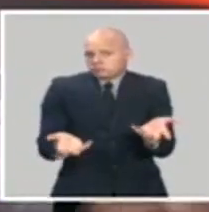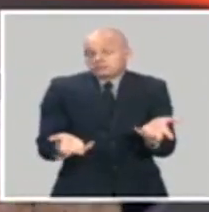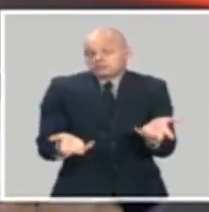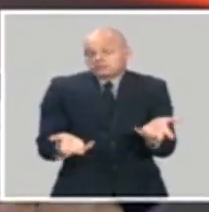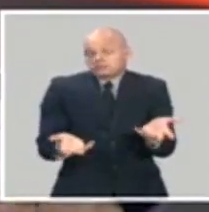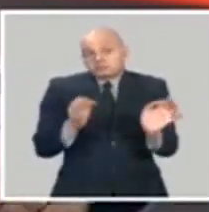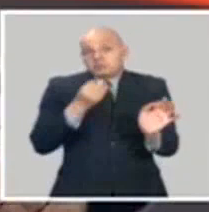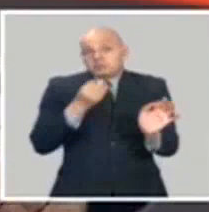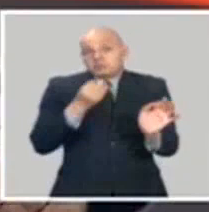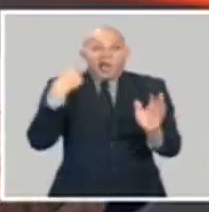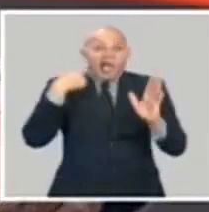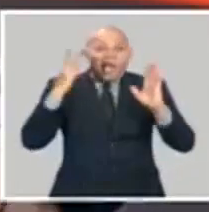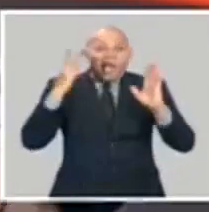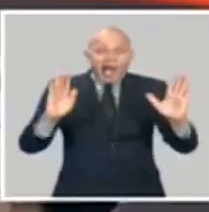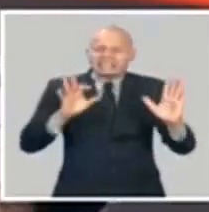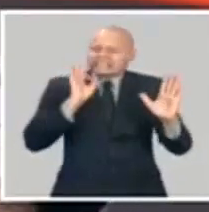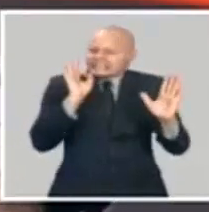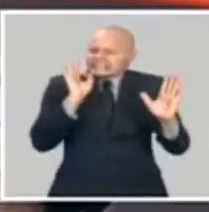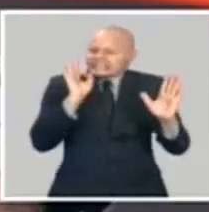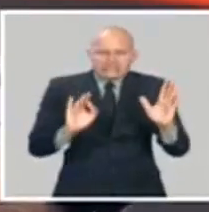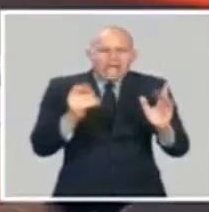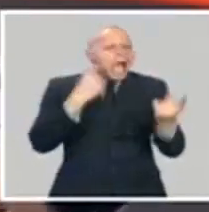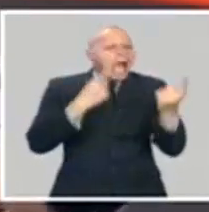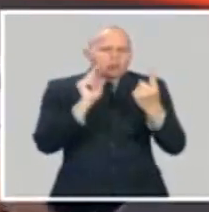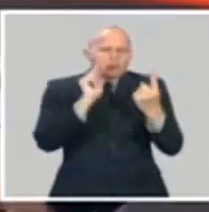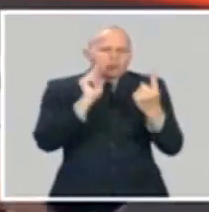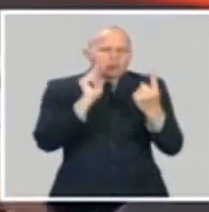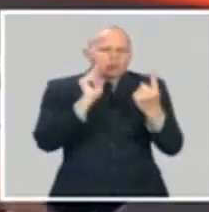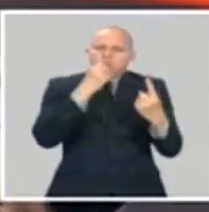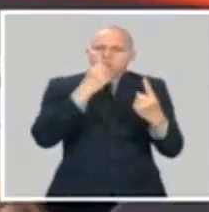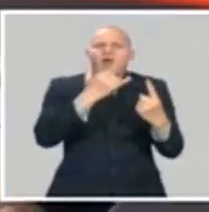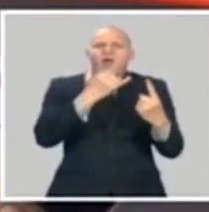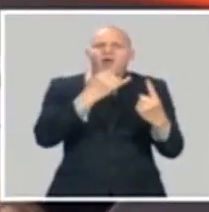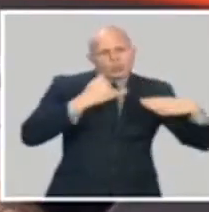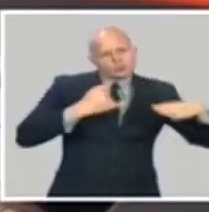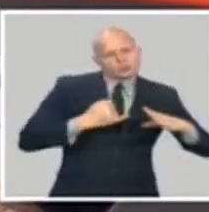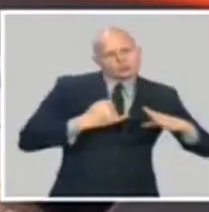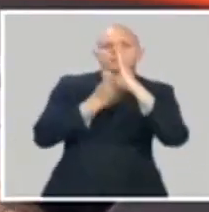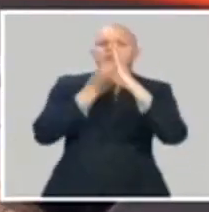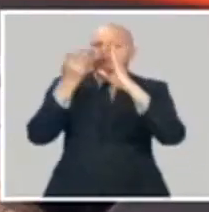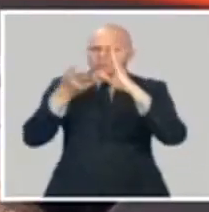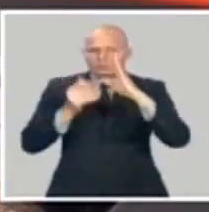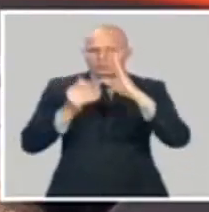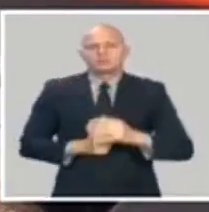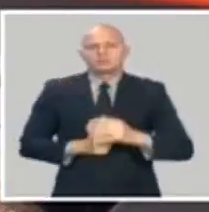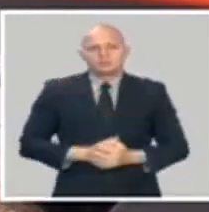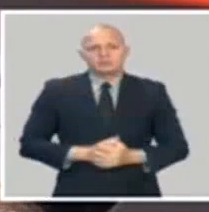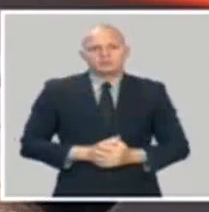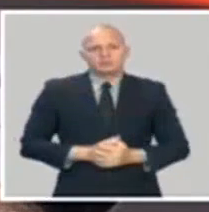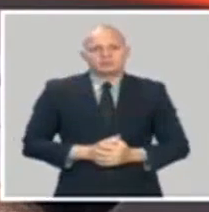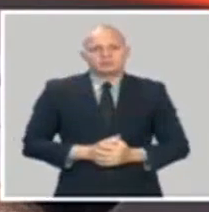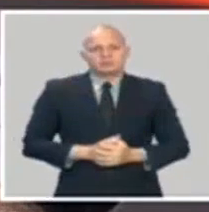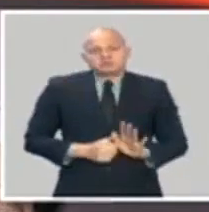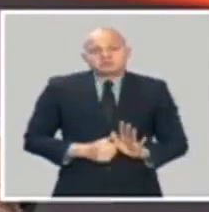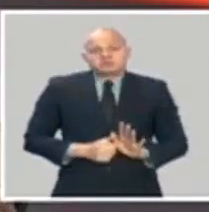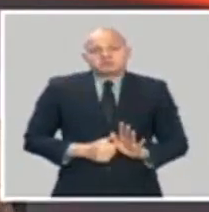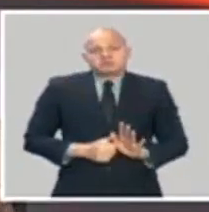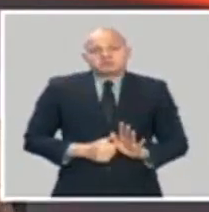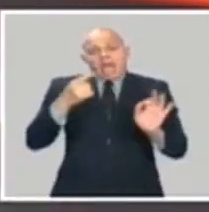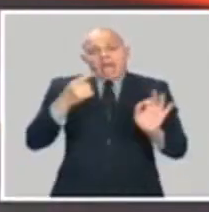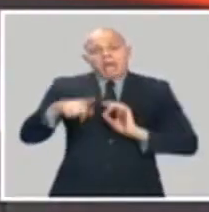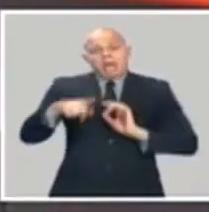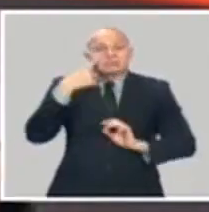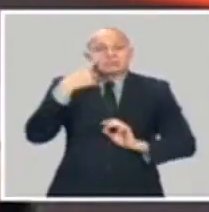huracán en un año determinado que es del 35%. Por tanto, desde el punto de vista relativo, ese